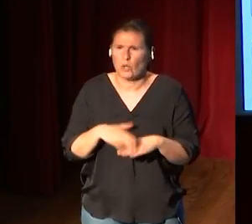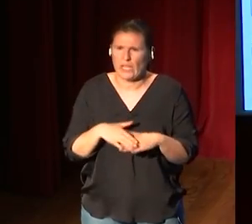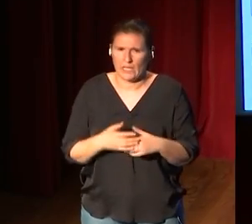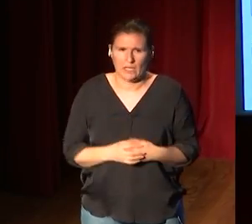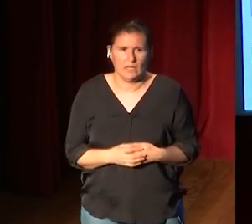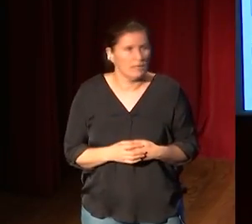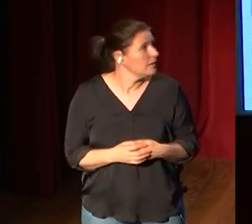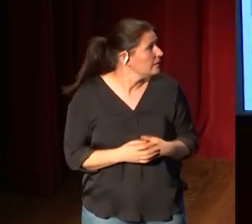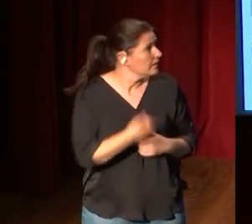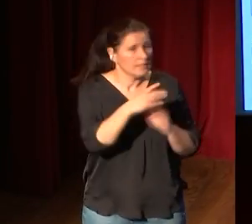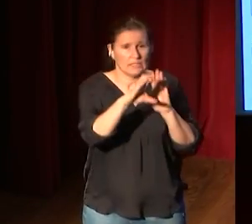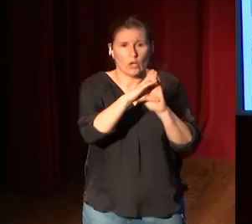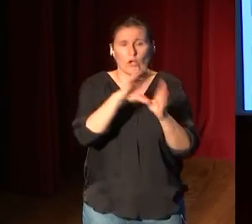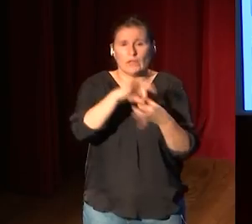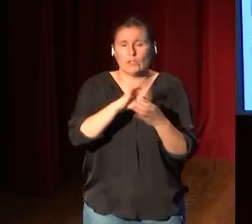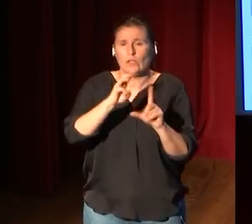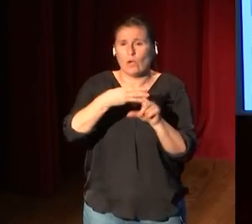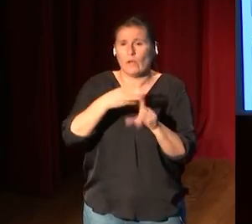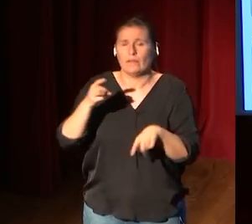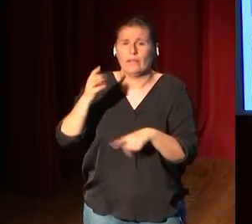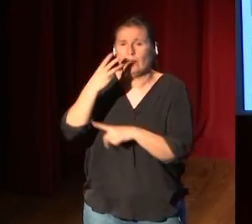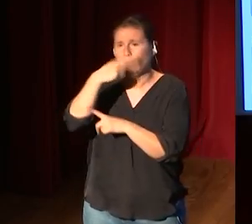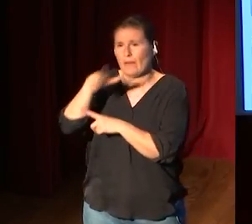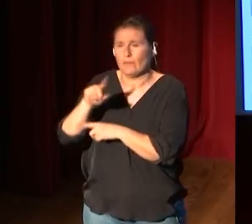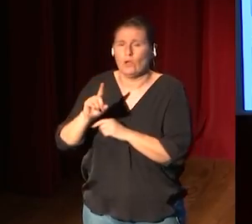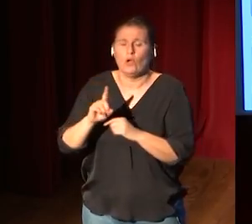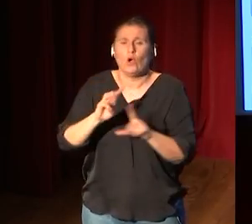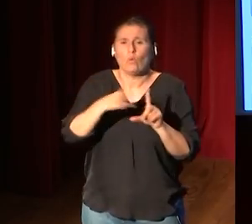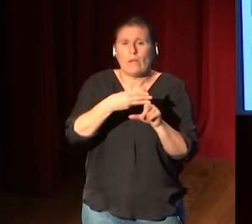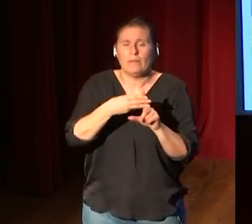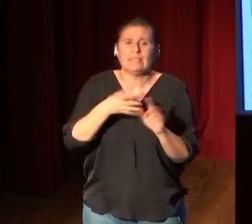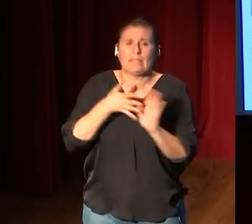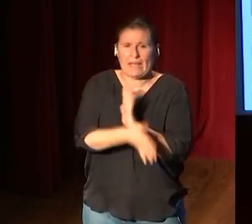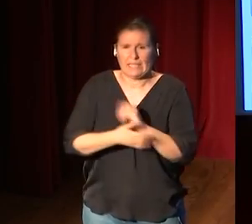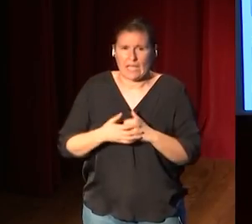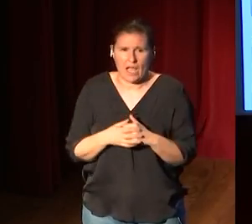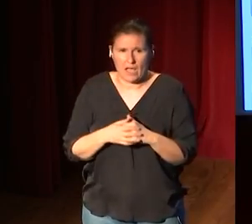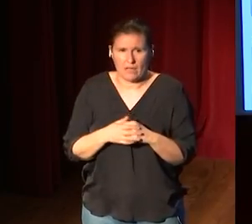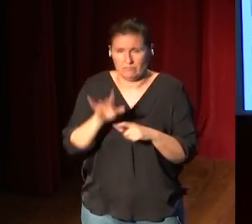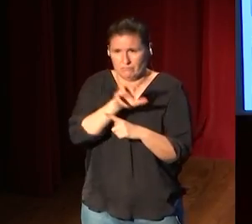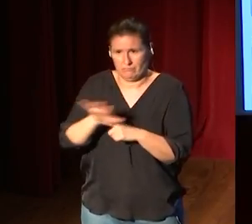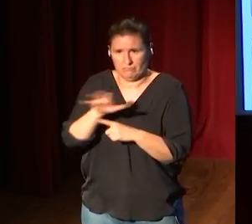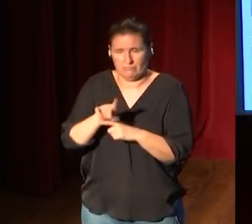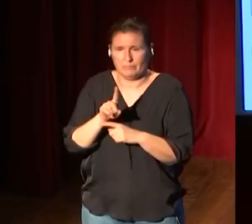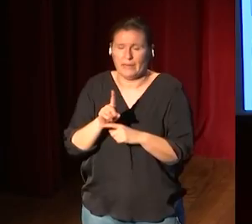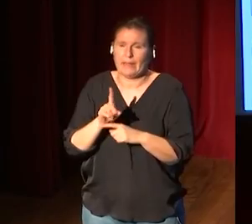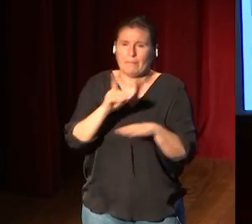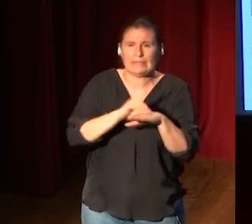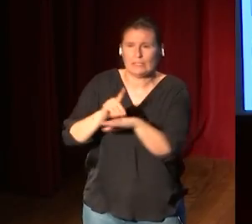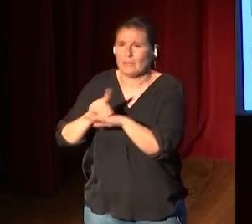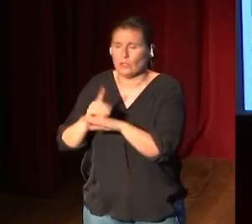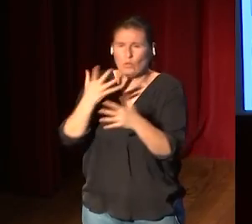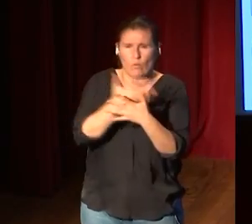este es el código de la web del Prado en su punto de web semántica el que nos permite cruzar nuestras bases de datos seguir